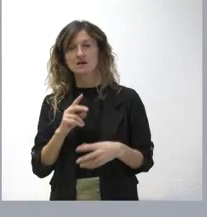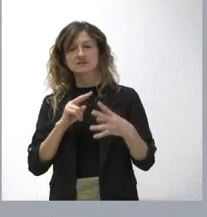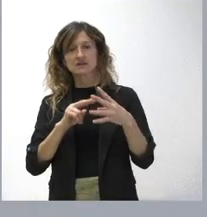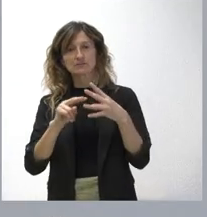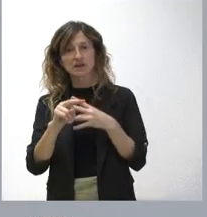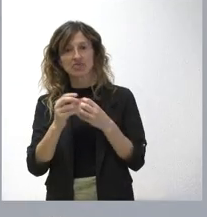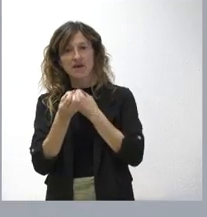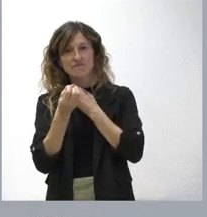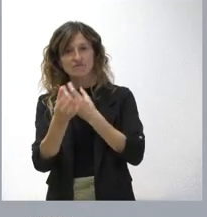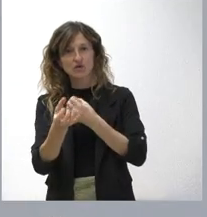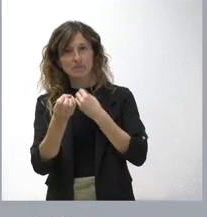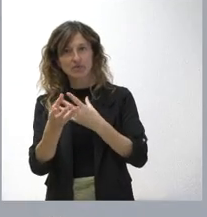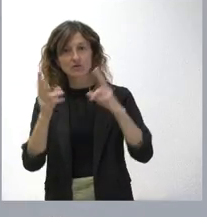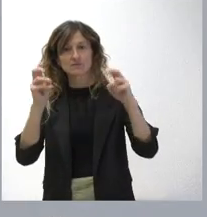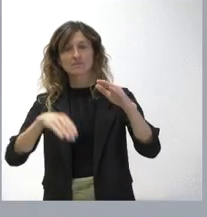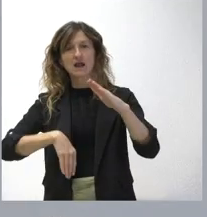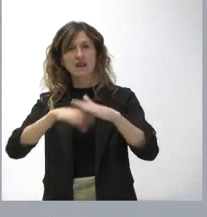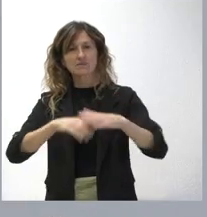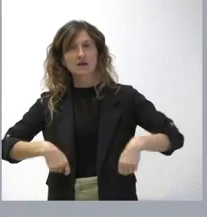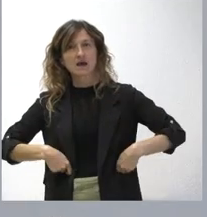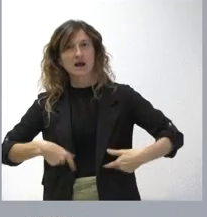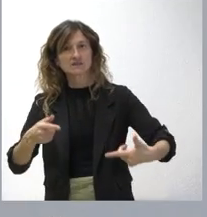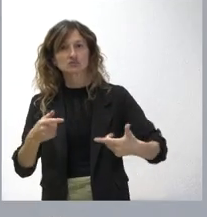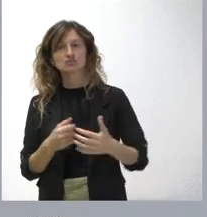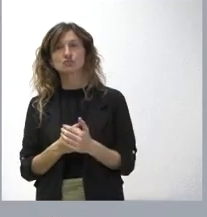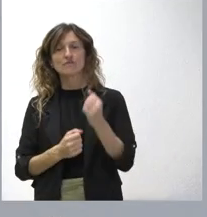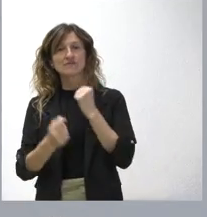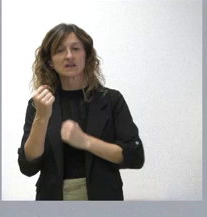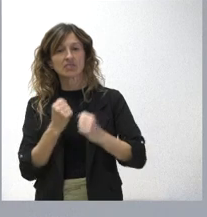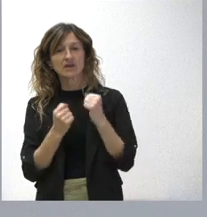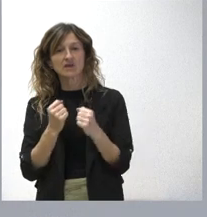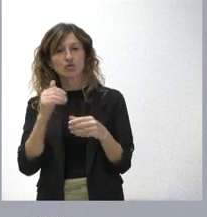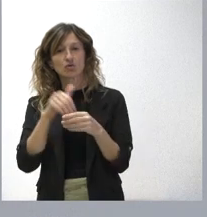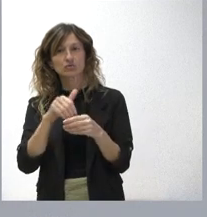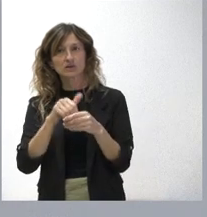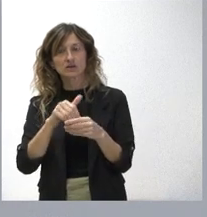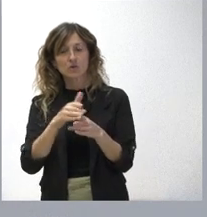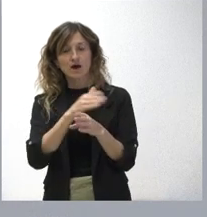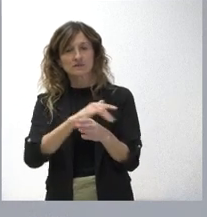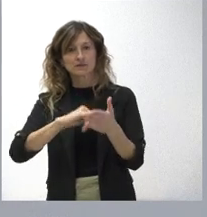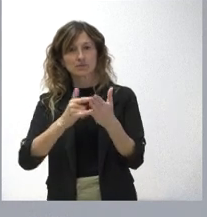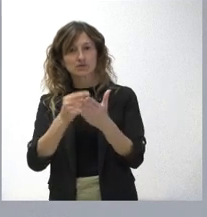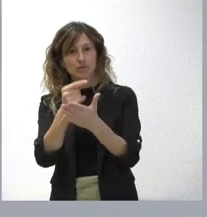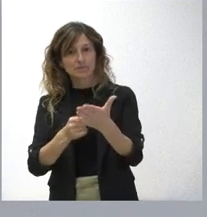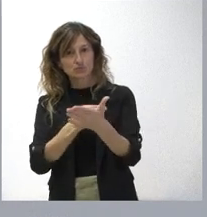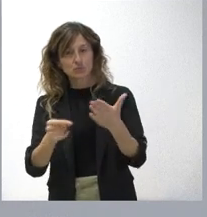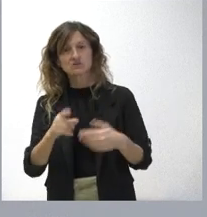ofrecer información tanto sobre el límite de gasto no financiero, sobre el contenido del anteproyecto de ley de presupuestos y la ley que lo acompaña.